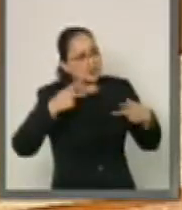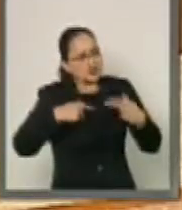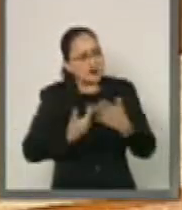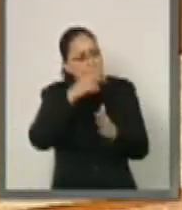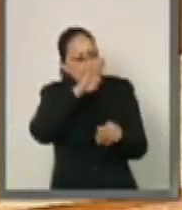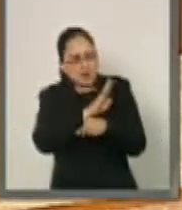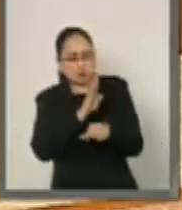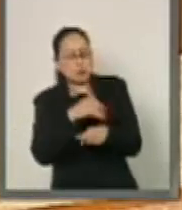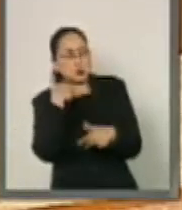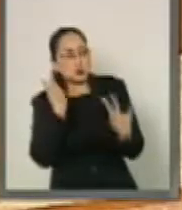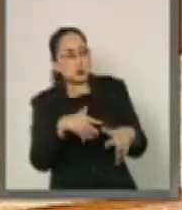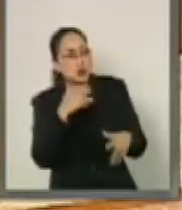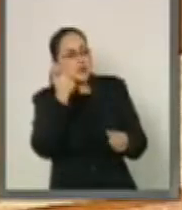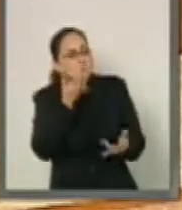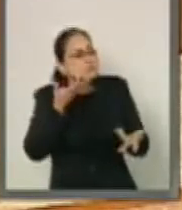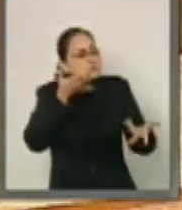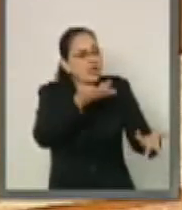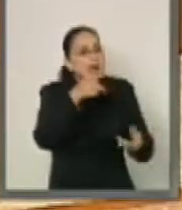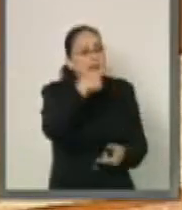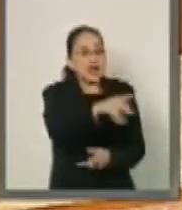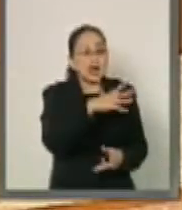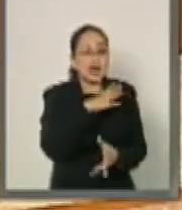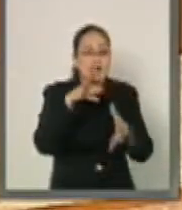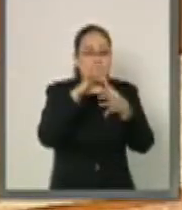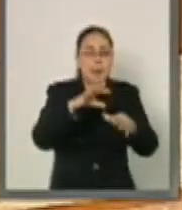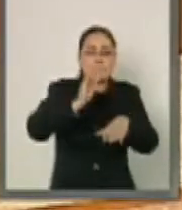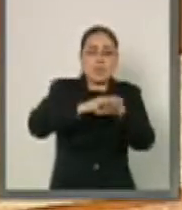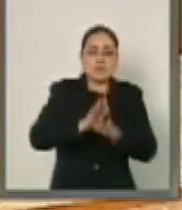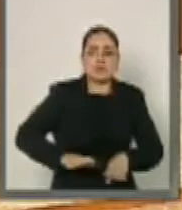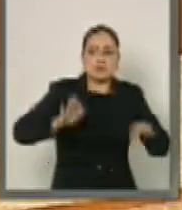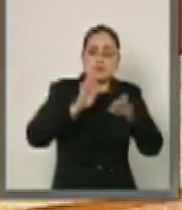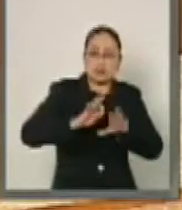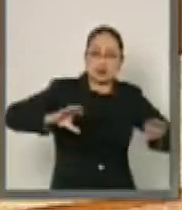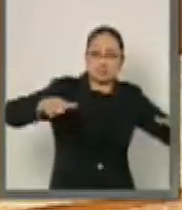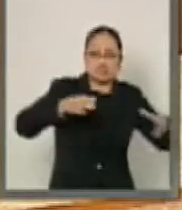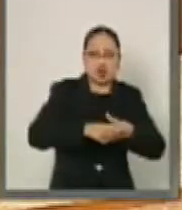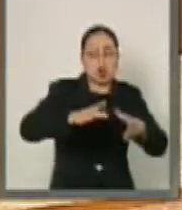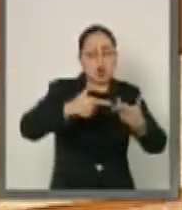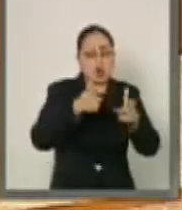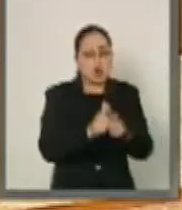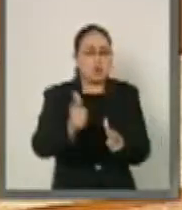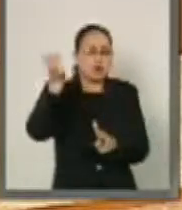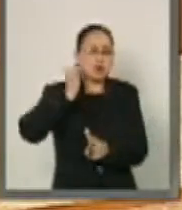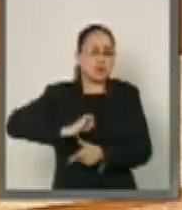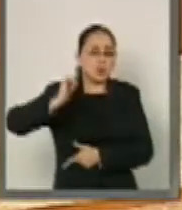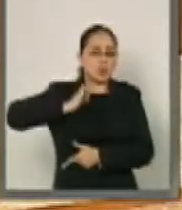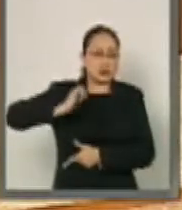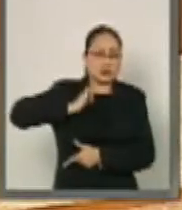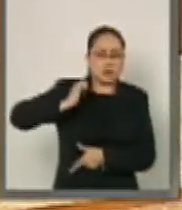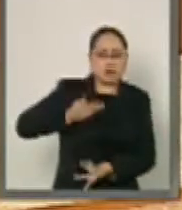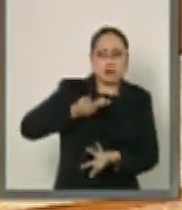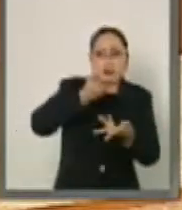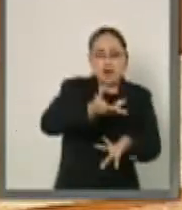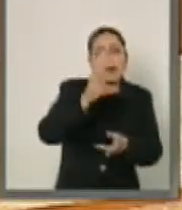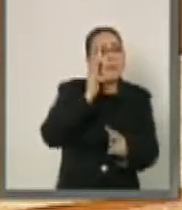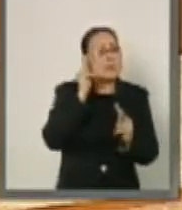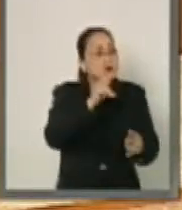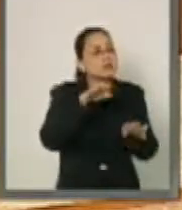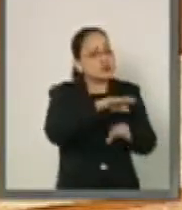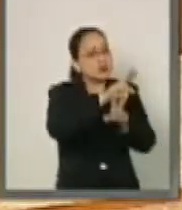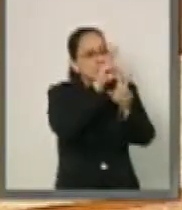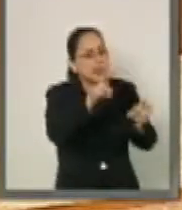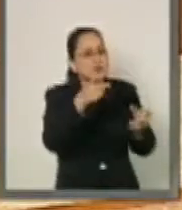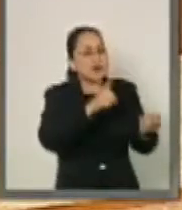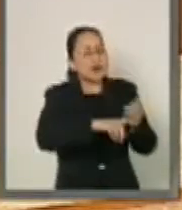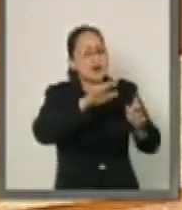por ser la cuna de una de las mayores civilizaciones que la humanidad vio desarrollarse en lo que es